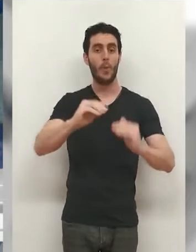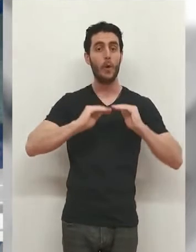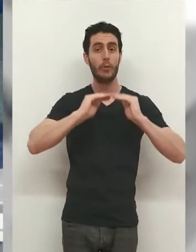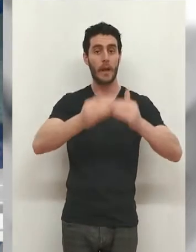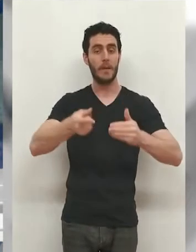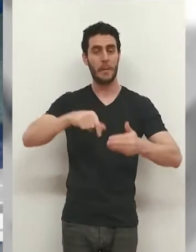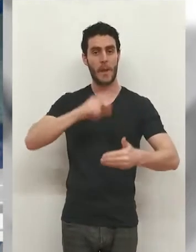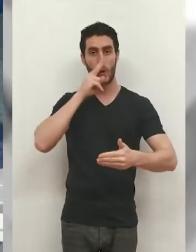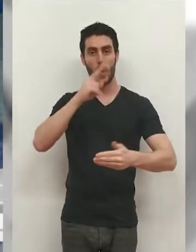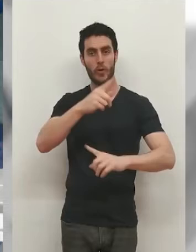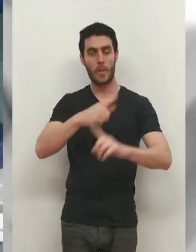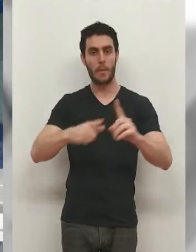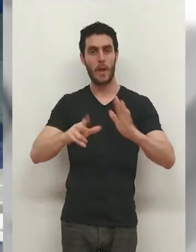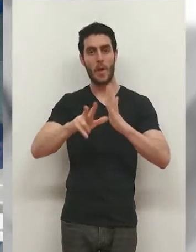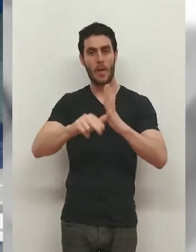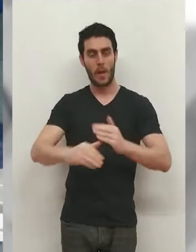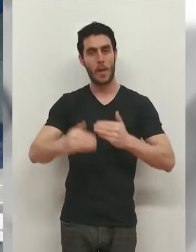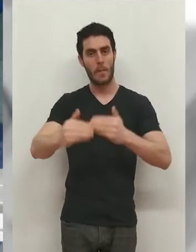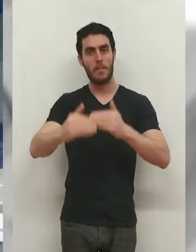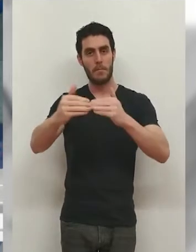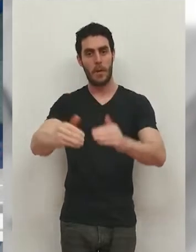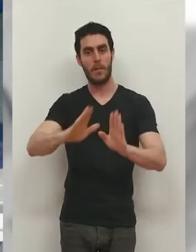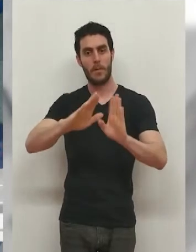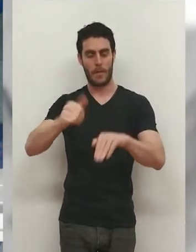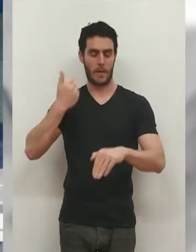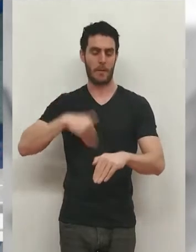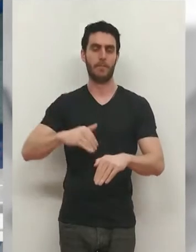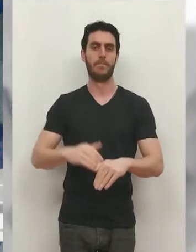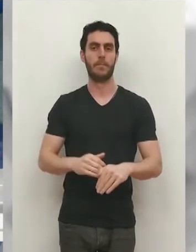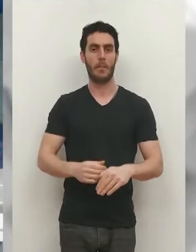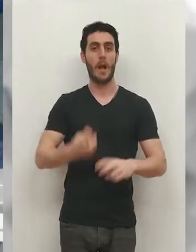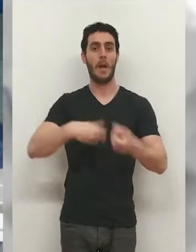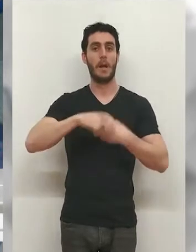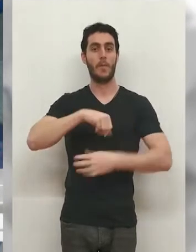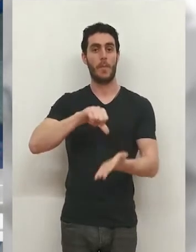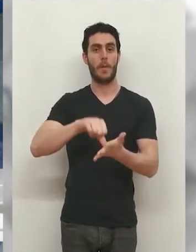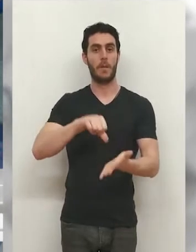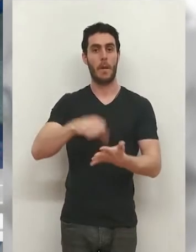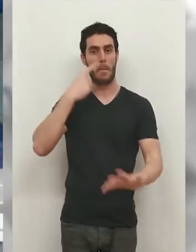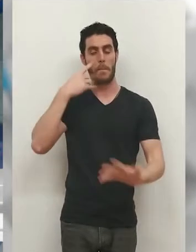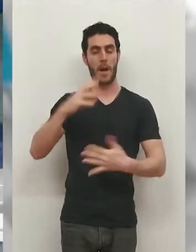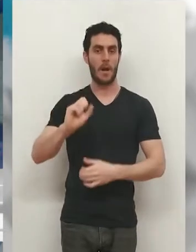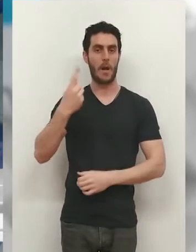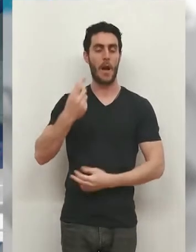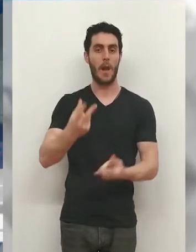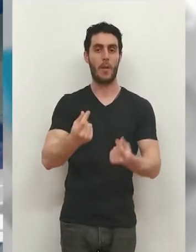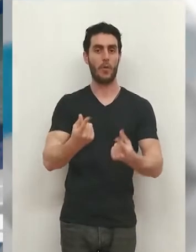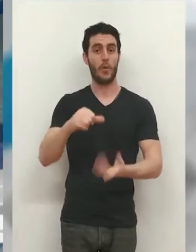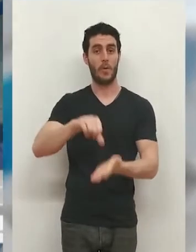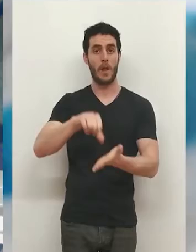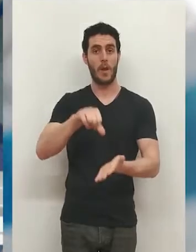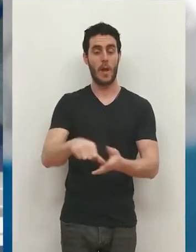soterramiento y que, tras dos años y medio de retrasos y polémicas, se encara su recta final. Es la reforma urbanística más destacada en Logroño,